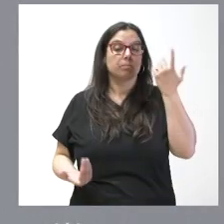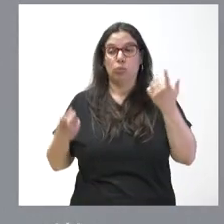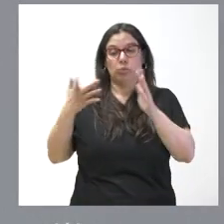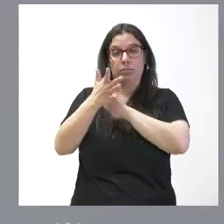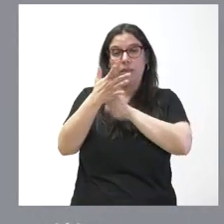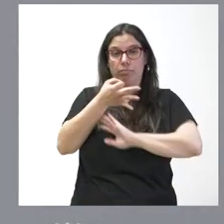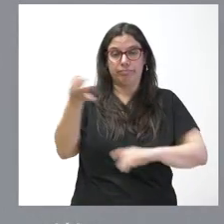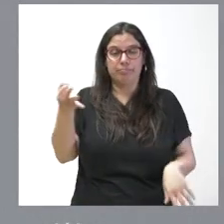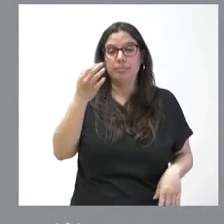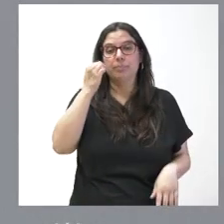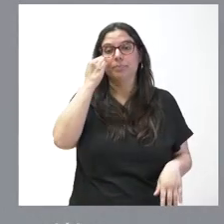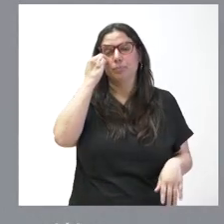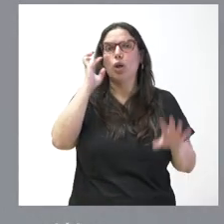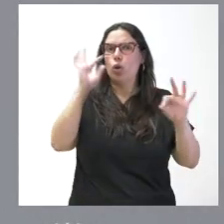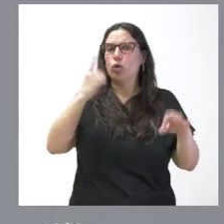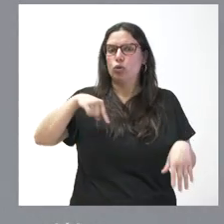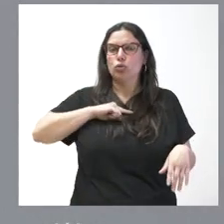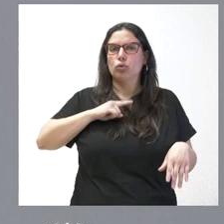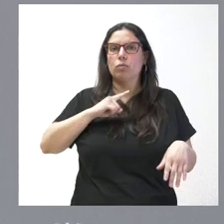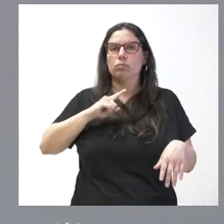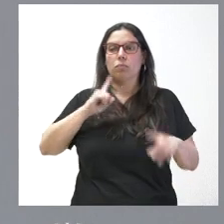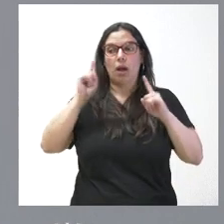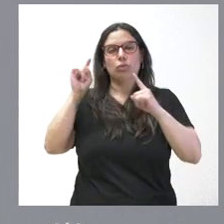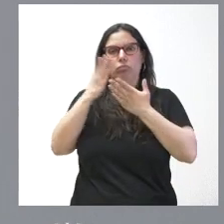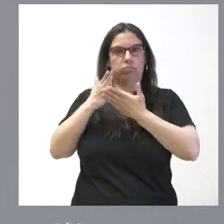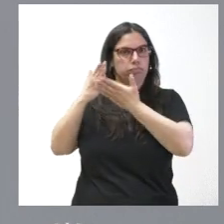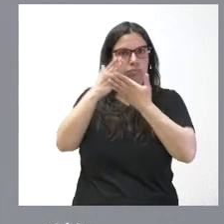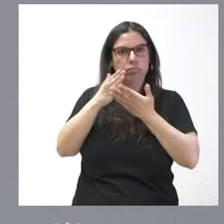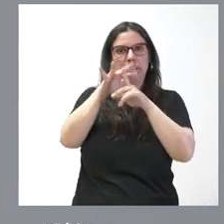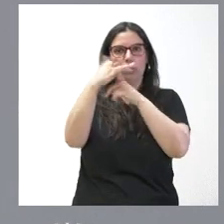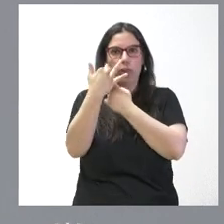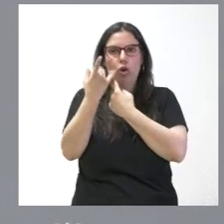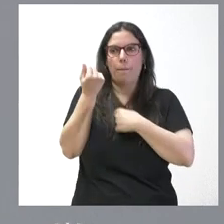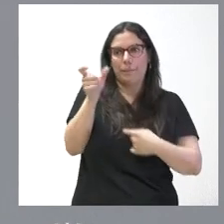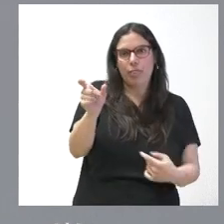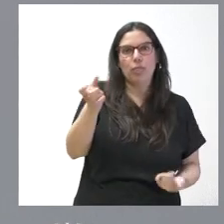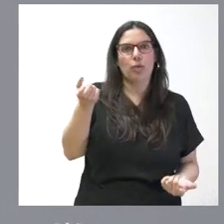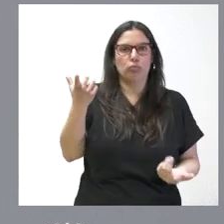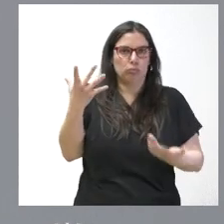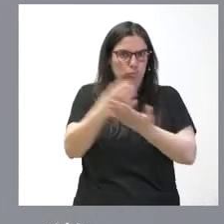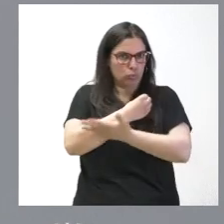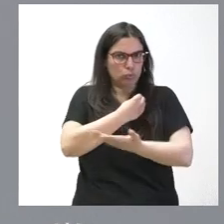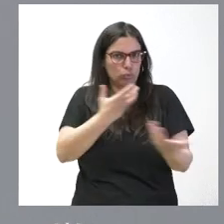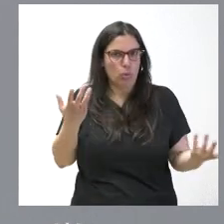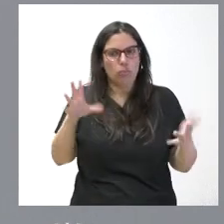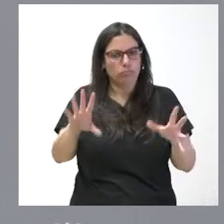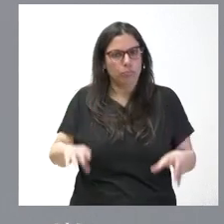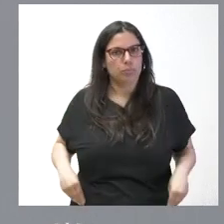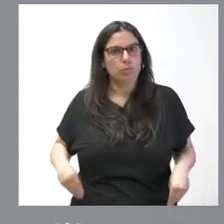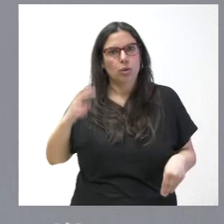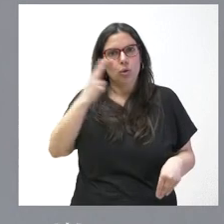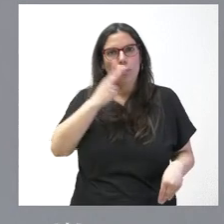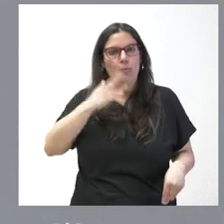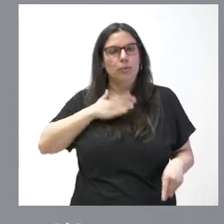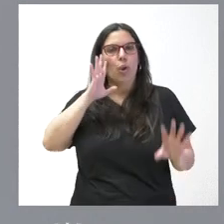muy bien y lógicamente nosotros estudiaremos el caso la circunstancia el coste y asumimos el compromiso